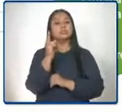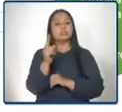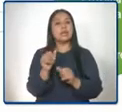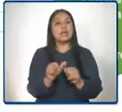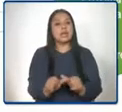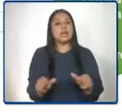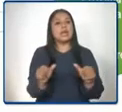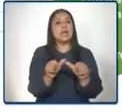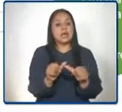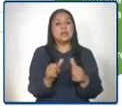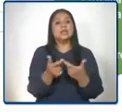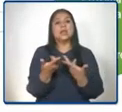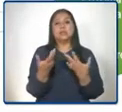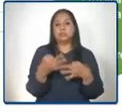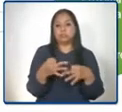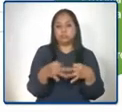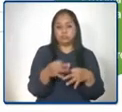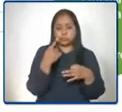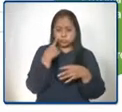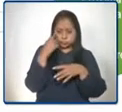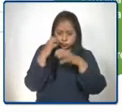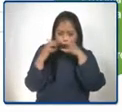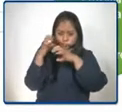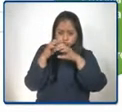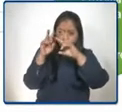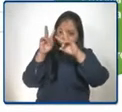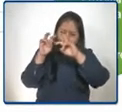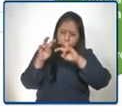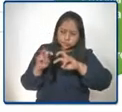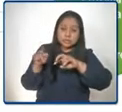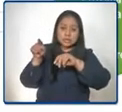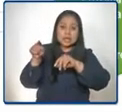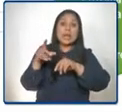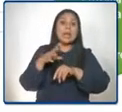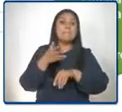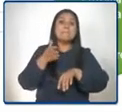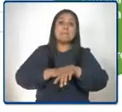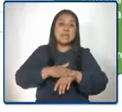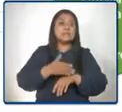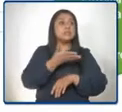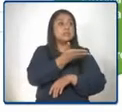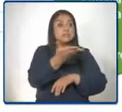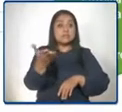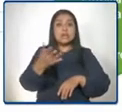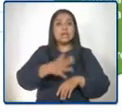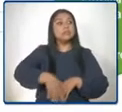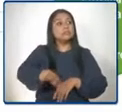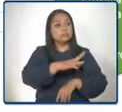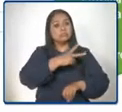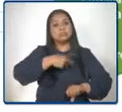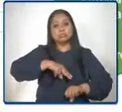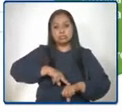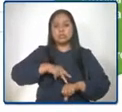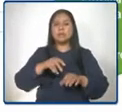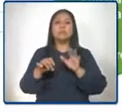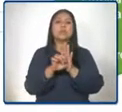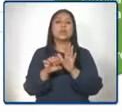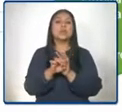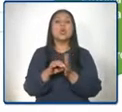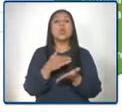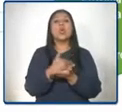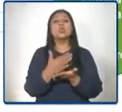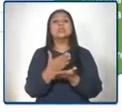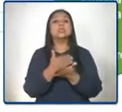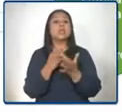ocupacionales que fueron evaluadas y que son las que más tienen demanda a nivel nacional. Tenemos el de cocinero